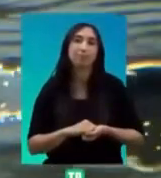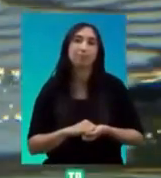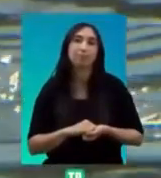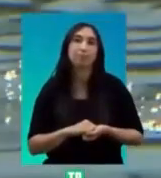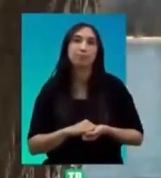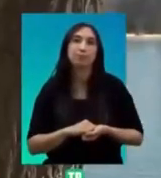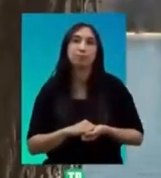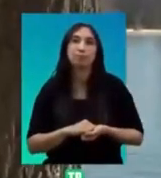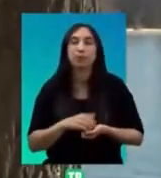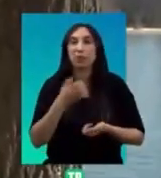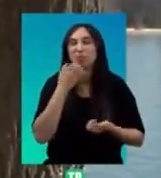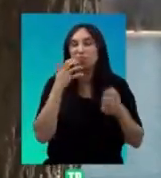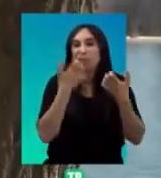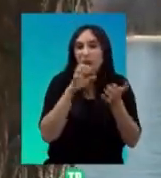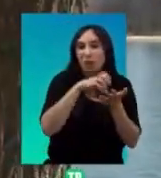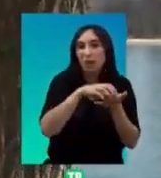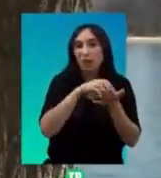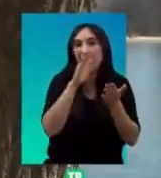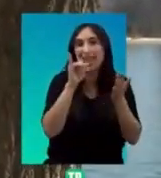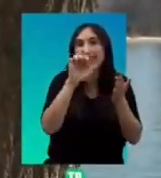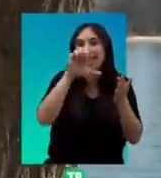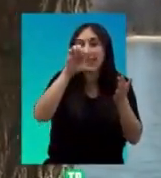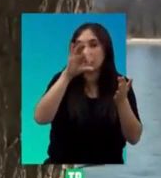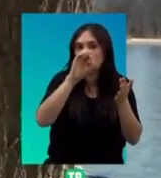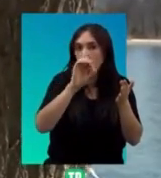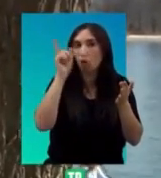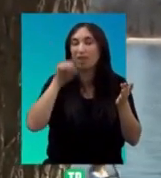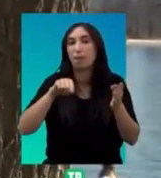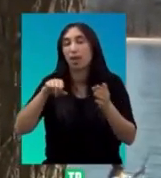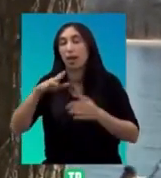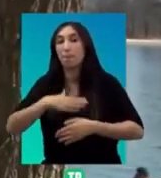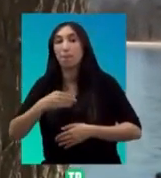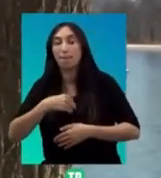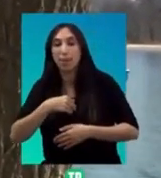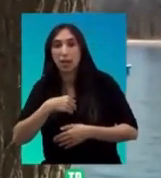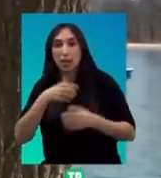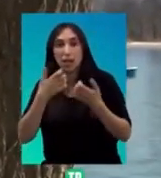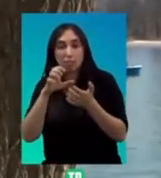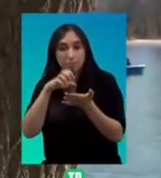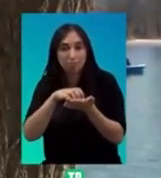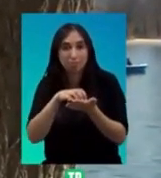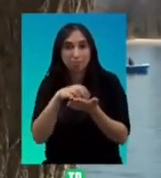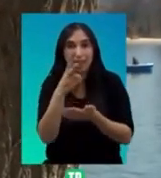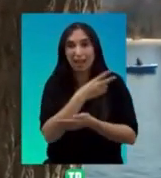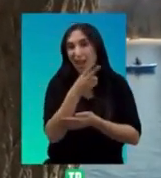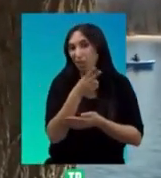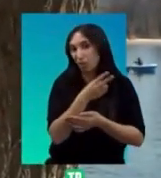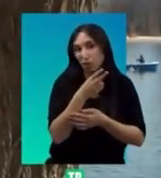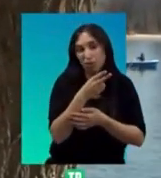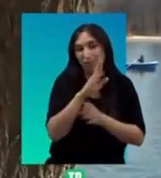Hay explotaciones de yeserías, hay explotaciones de papeleras... ...y todas las cuencas de los ríos las están